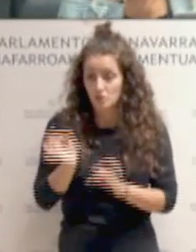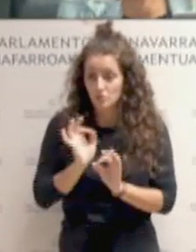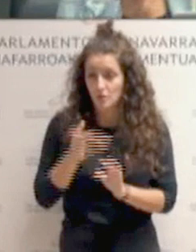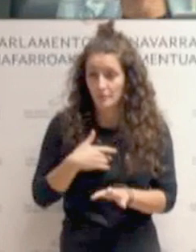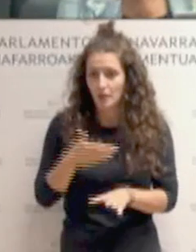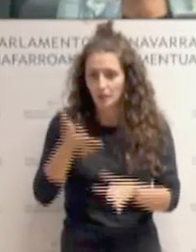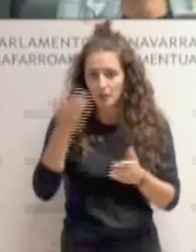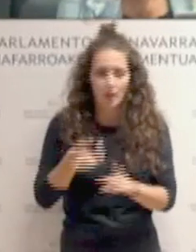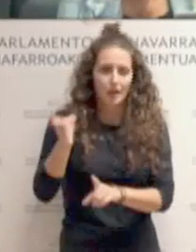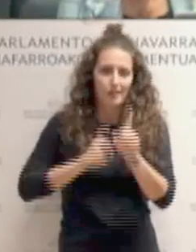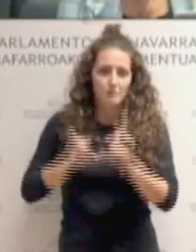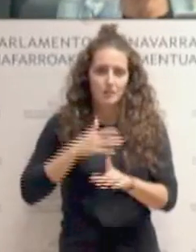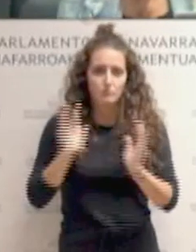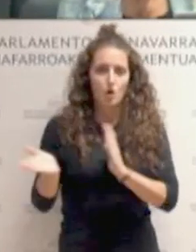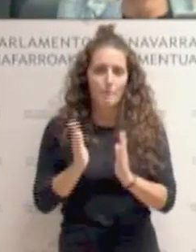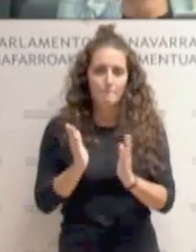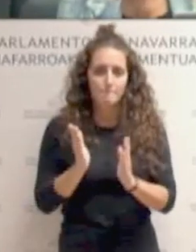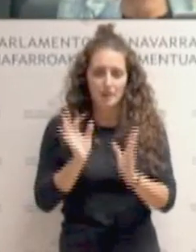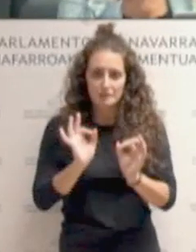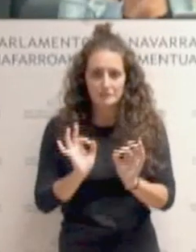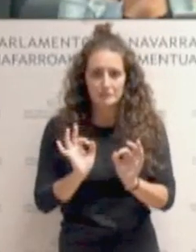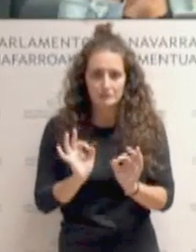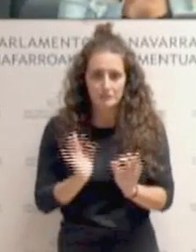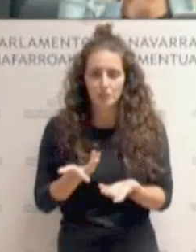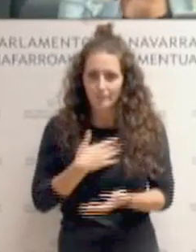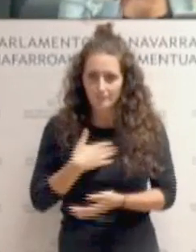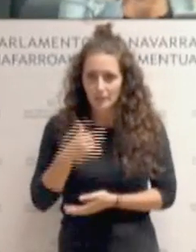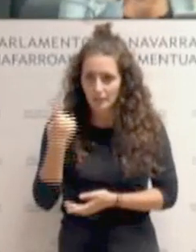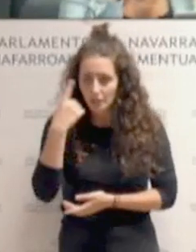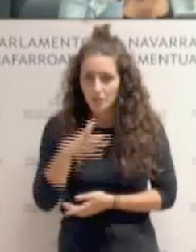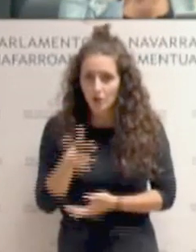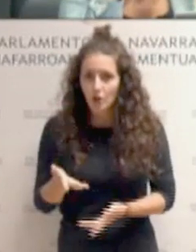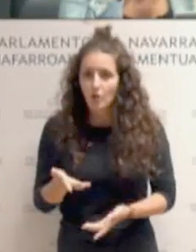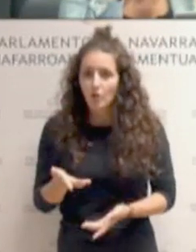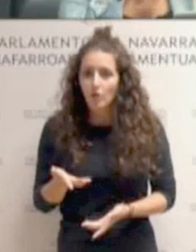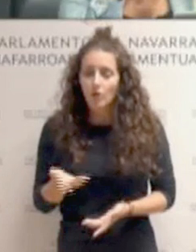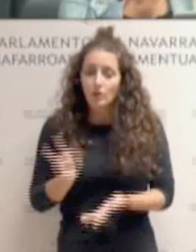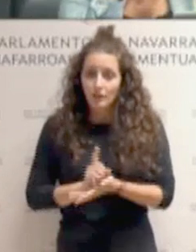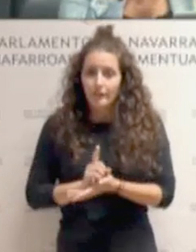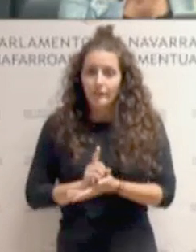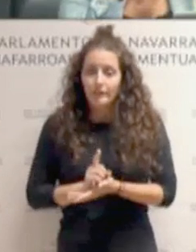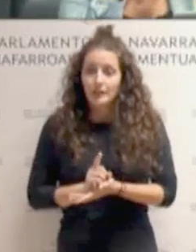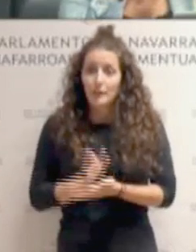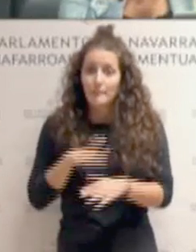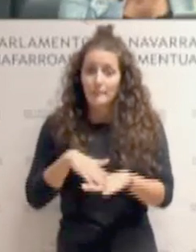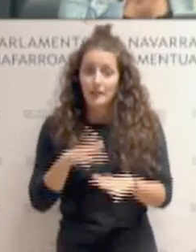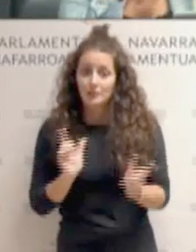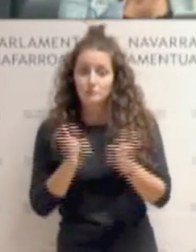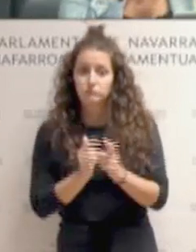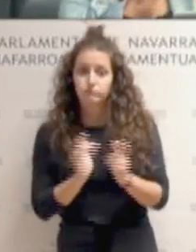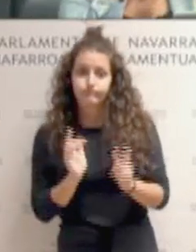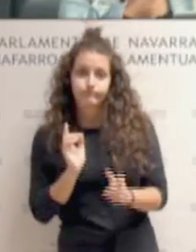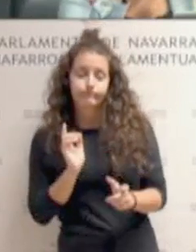momento procesal oportuno, que ya lo sabíamos, lo que sí quisiéramos y le transmitimos nuevamente, que para ir a esa reunión, por lo menos en lo que